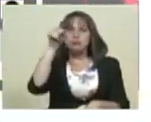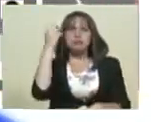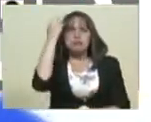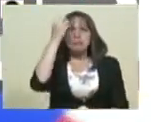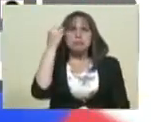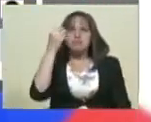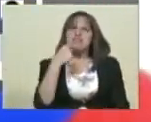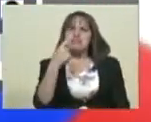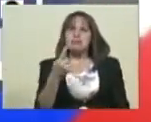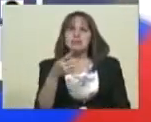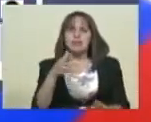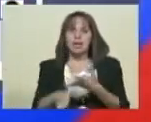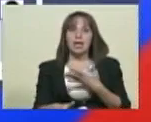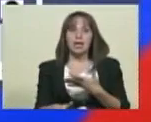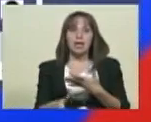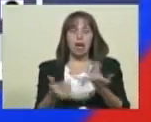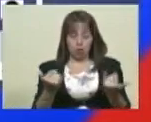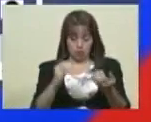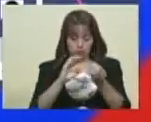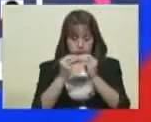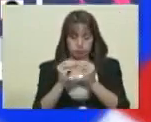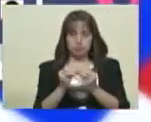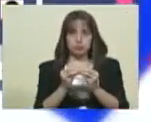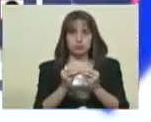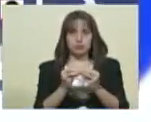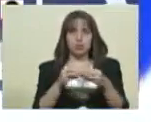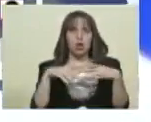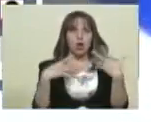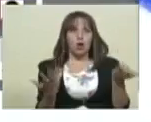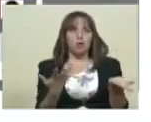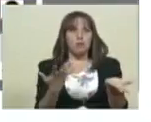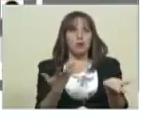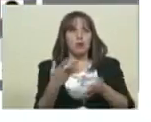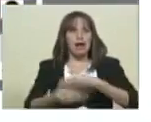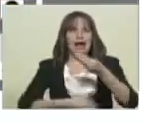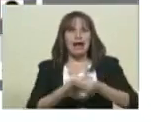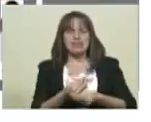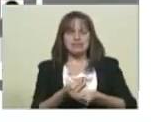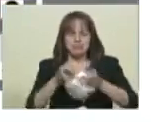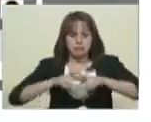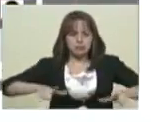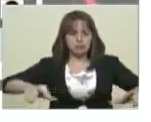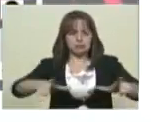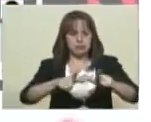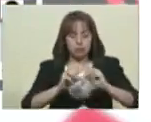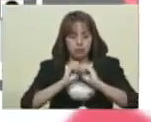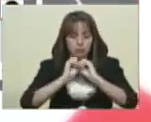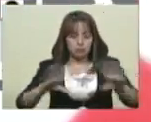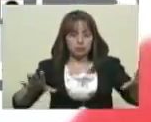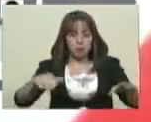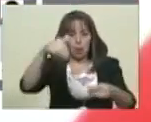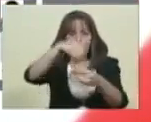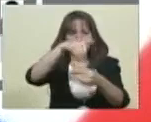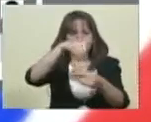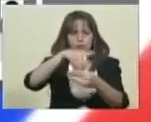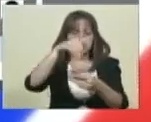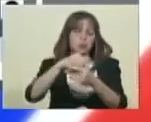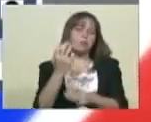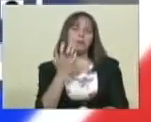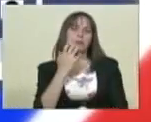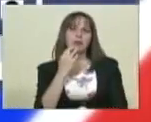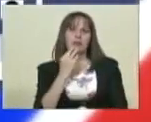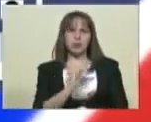en este programa, en este operativo, cuál es el alcance de estos centros alternos de votación que han sido anunciados, por ejemplo,